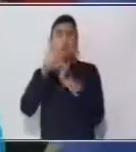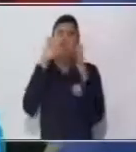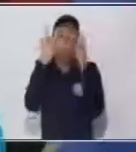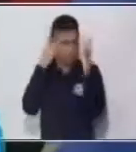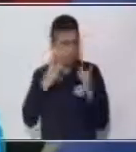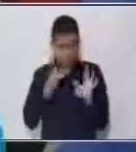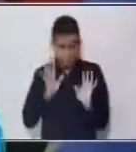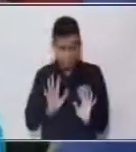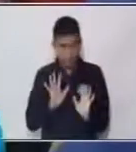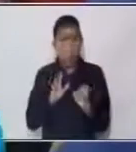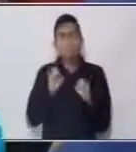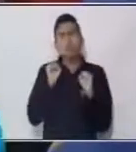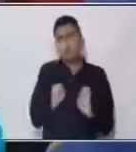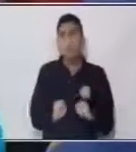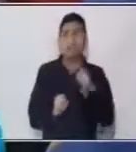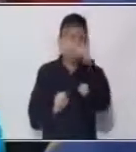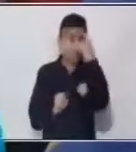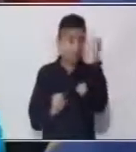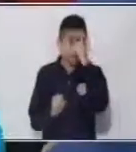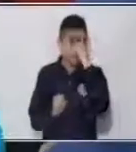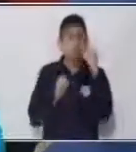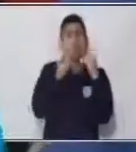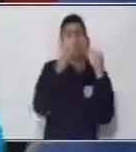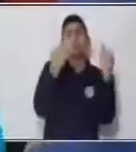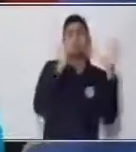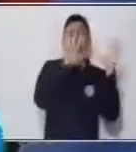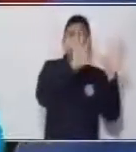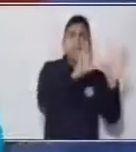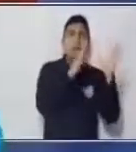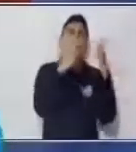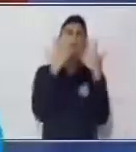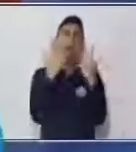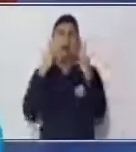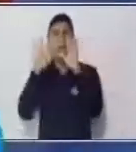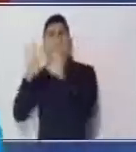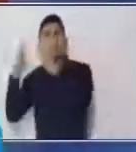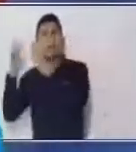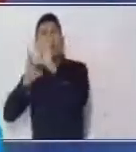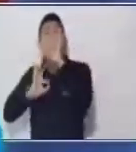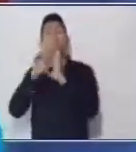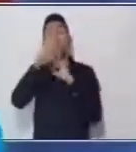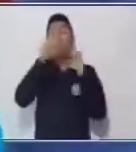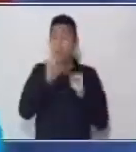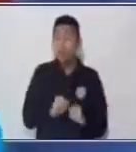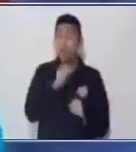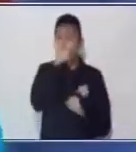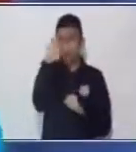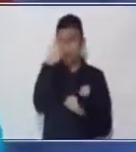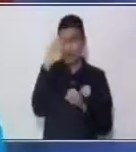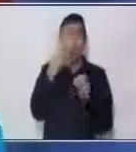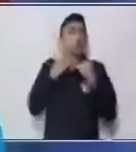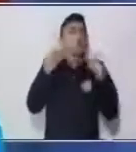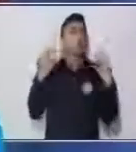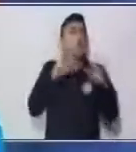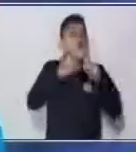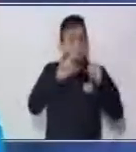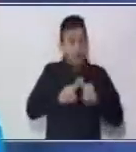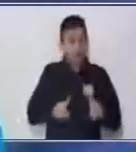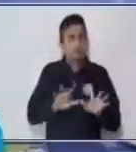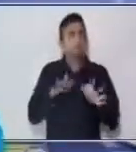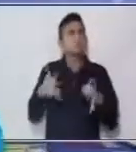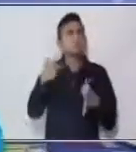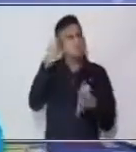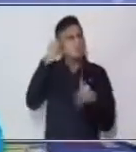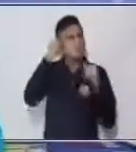gusten. Pueden trabajar números de 10 en 10, pueden trabajar otras cantidades en la ruleta que les pueden ayudar a trabajar.